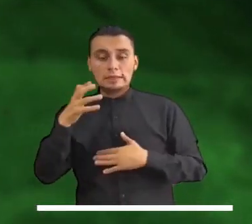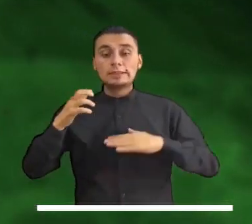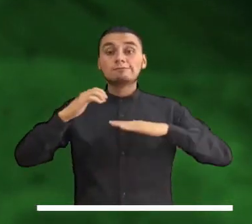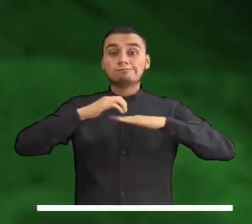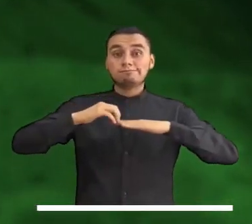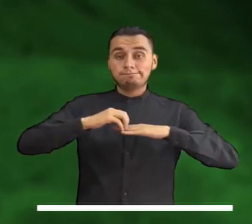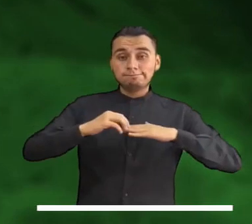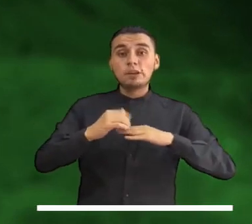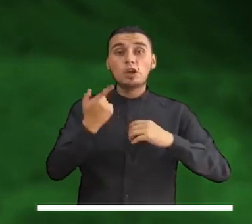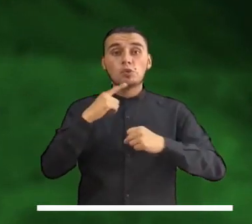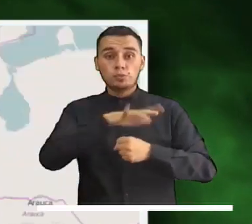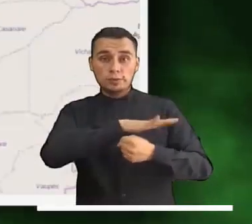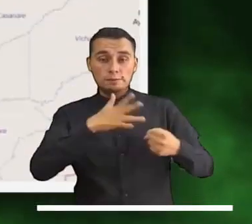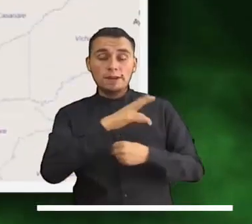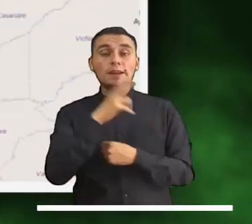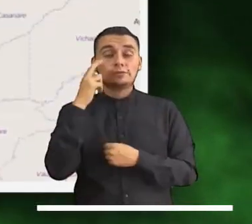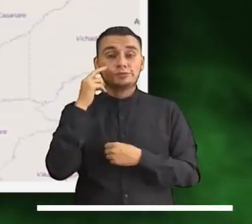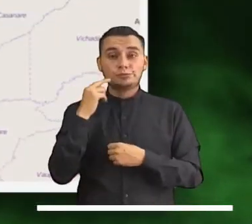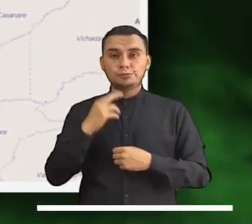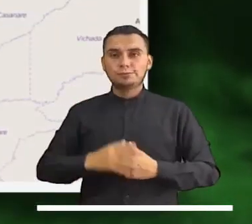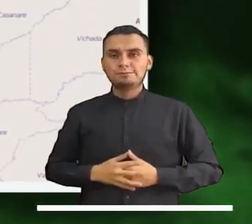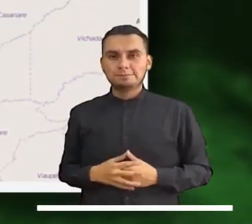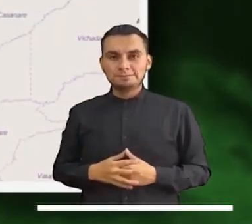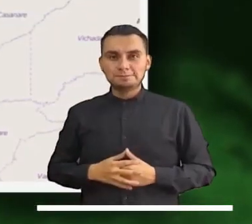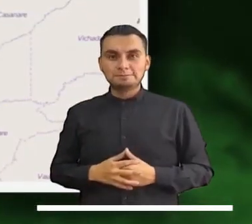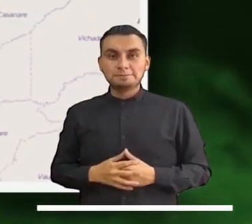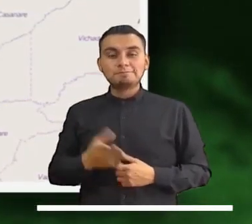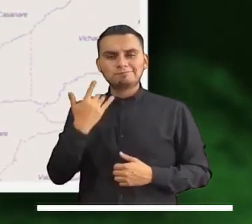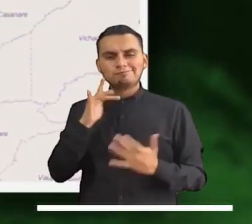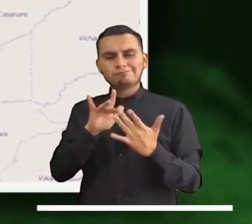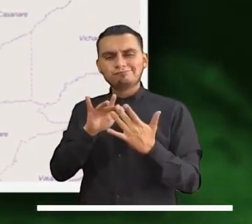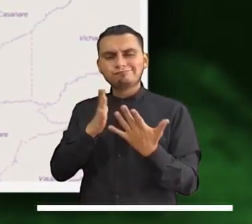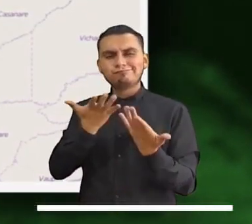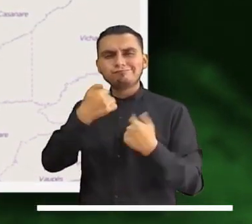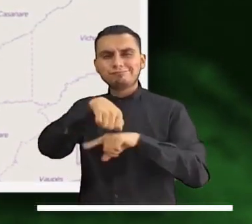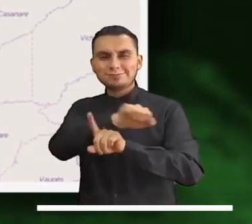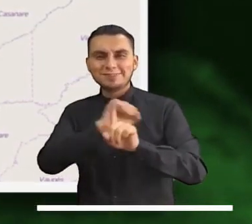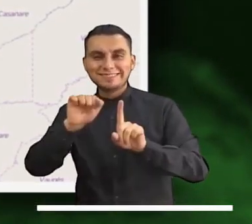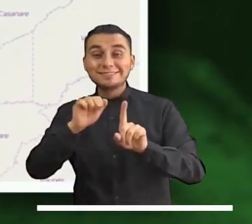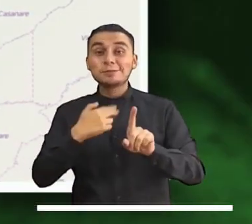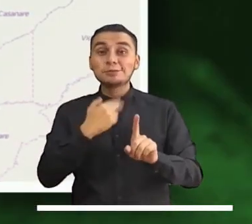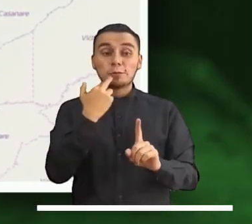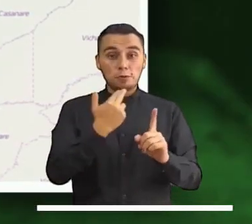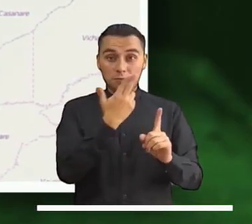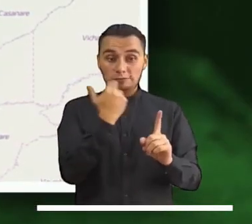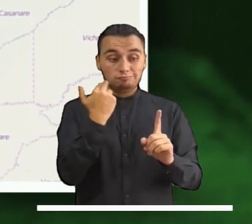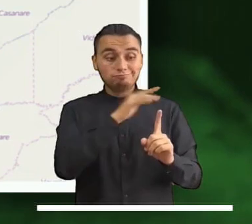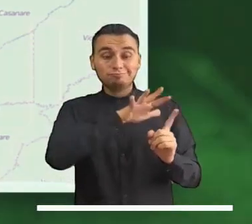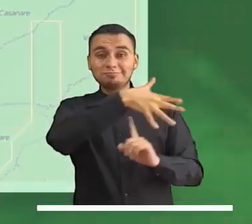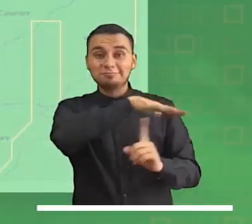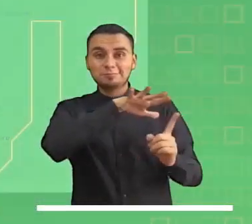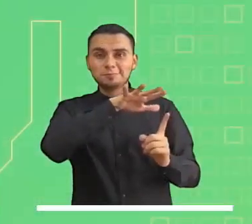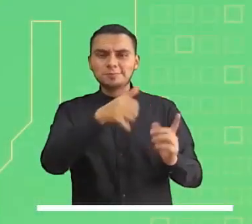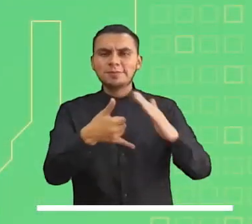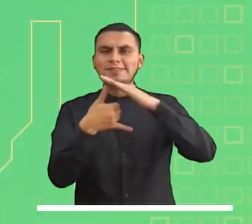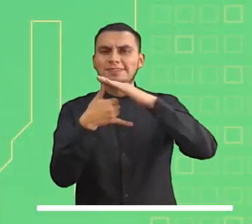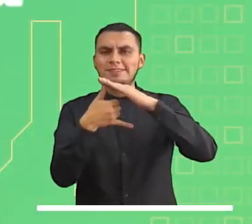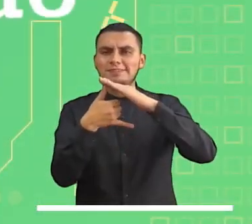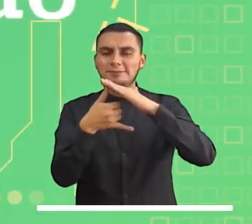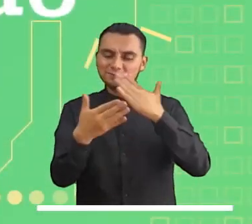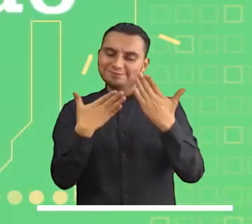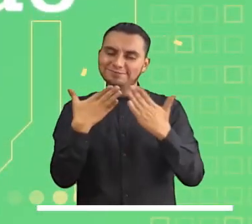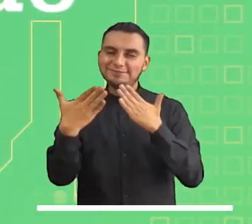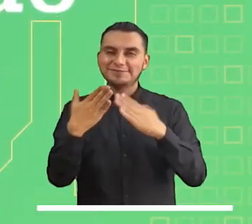Alerta roja por probables deslizamientos de tierra en zonas inestables de Tolima, Cundinamarca, Chocó y Antioquia. Los